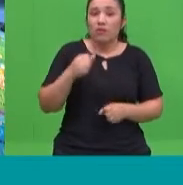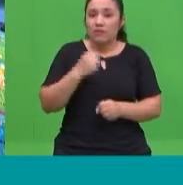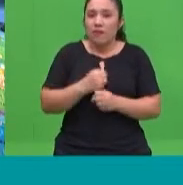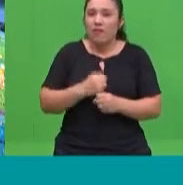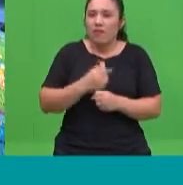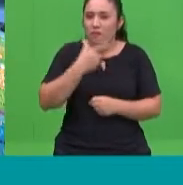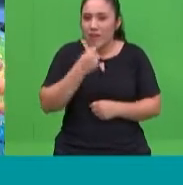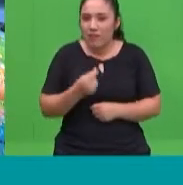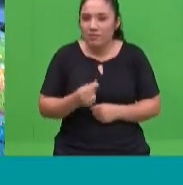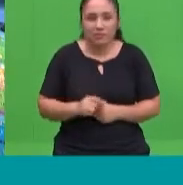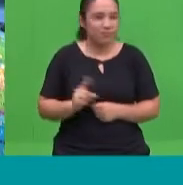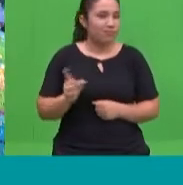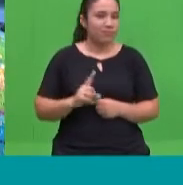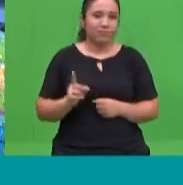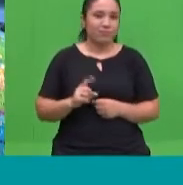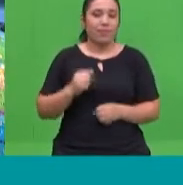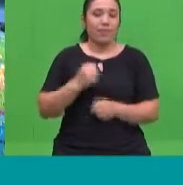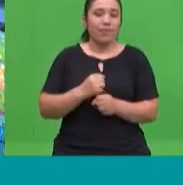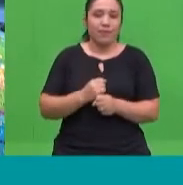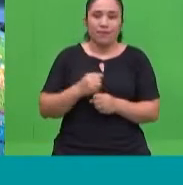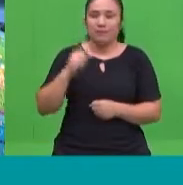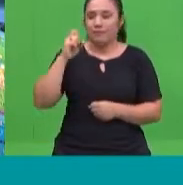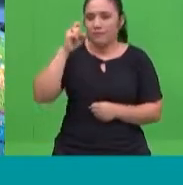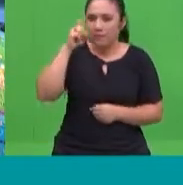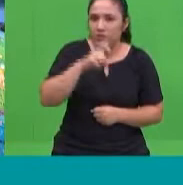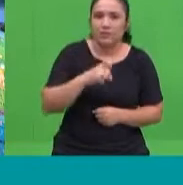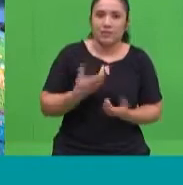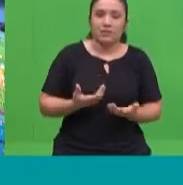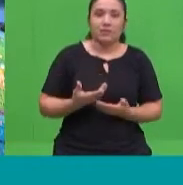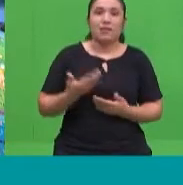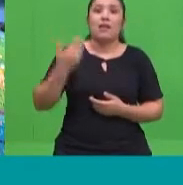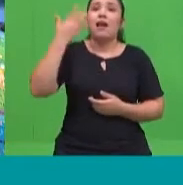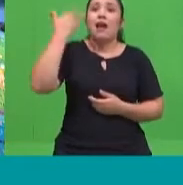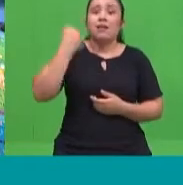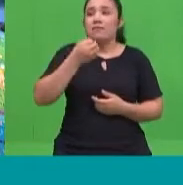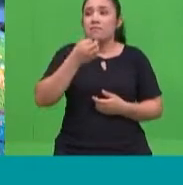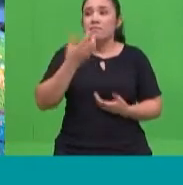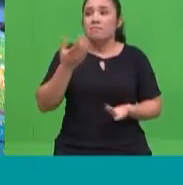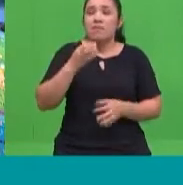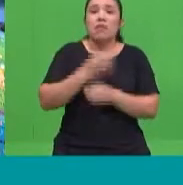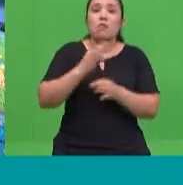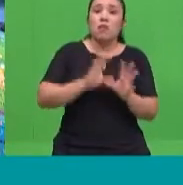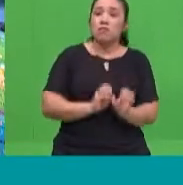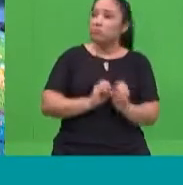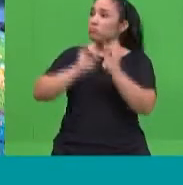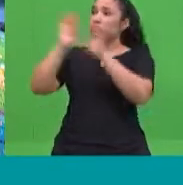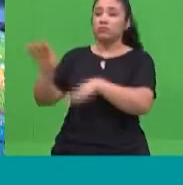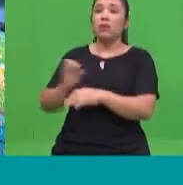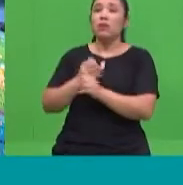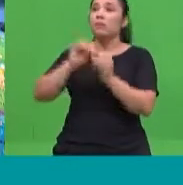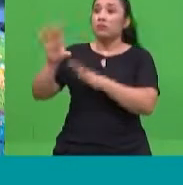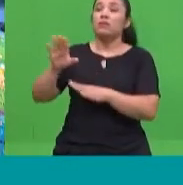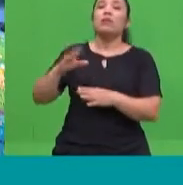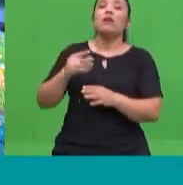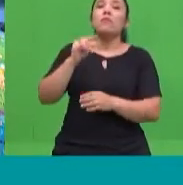Siempre lo teníamos a los niños en horas de la mañana o de la tarde en el colegio, nosotros en nuestros trabajos. Hoy en día todavía hay padres que se quedan